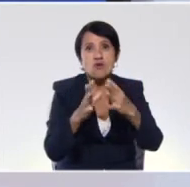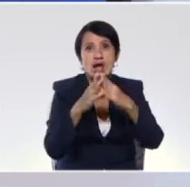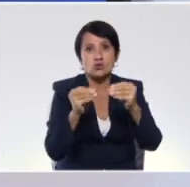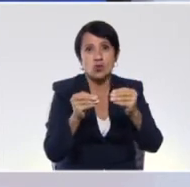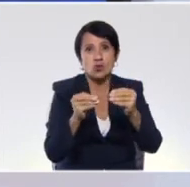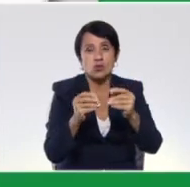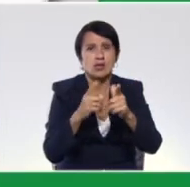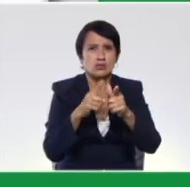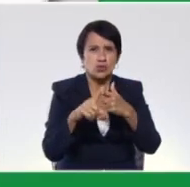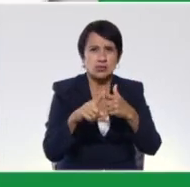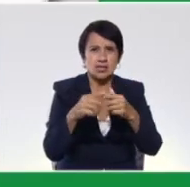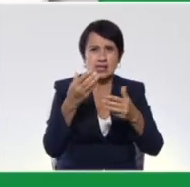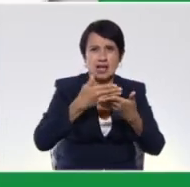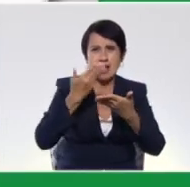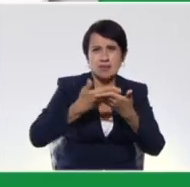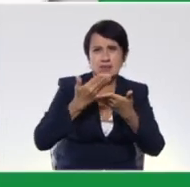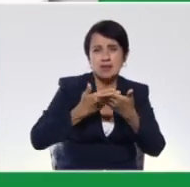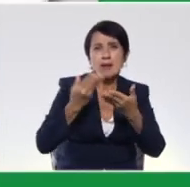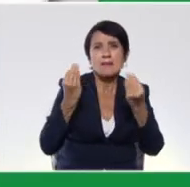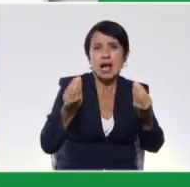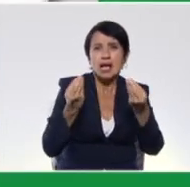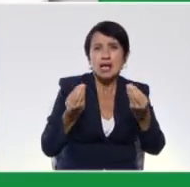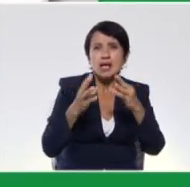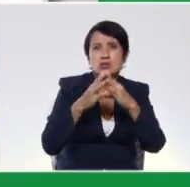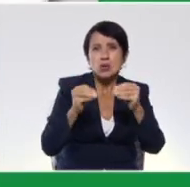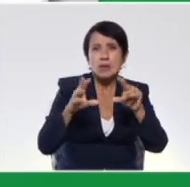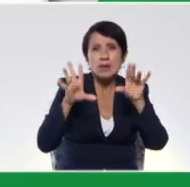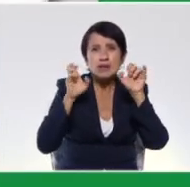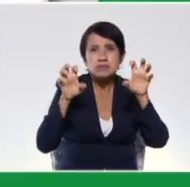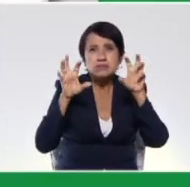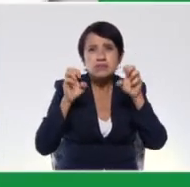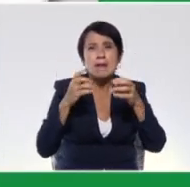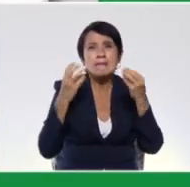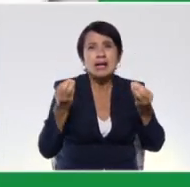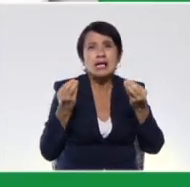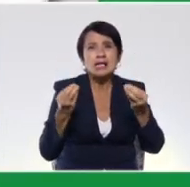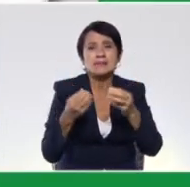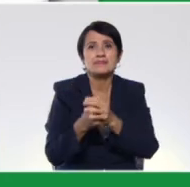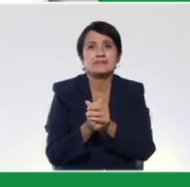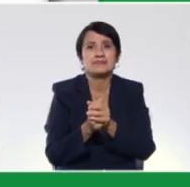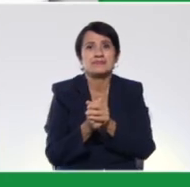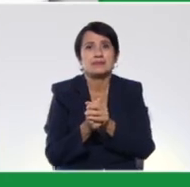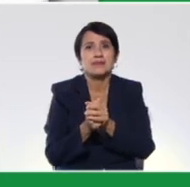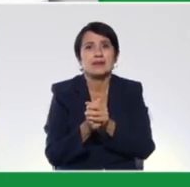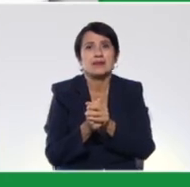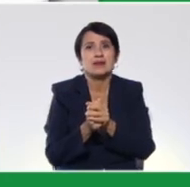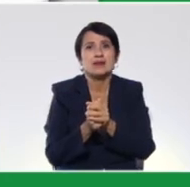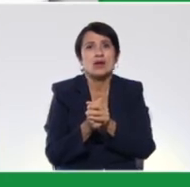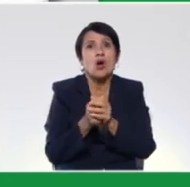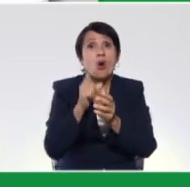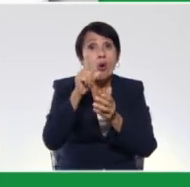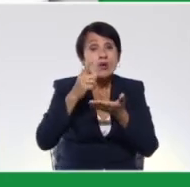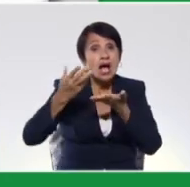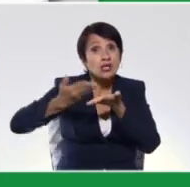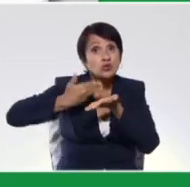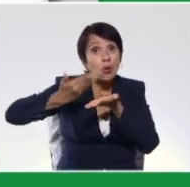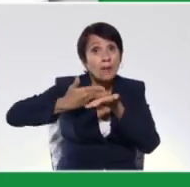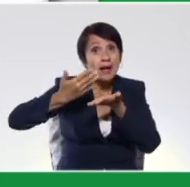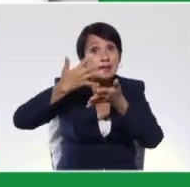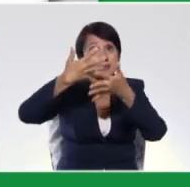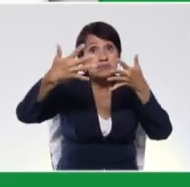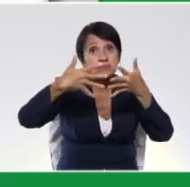beneficia una sopa de letra el proceso de aprendizaje de nuestros niños? Veamos entonces. Fíjense, con una sopa de letra